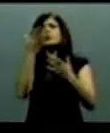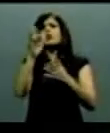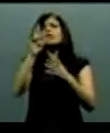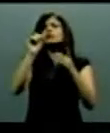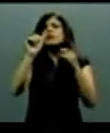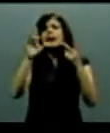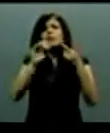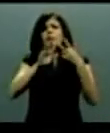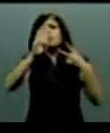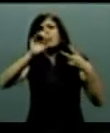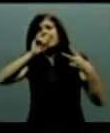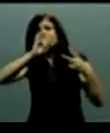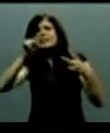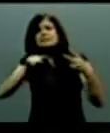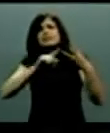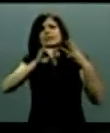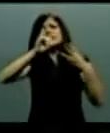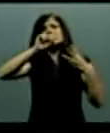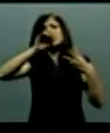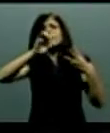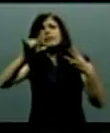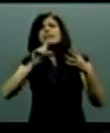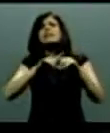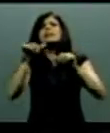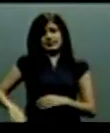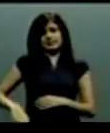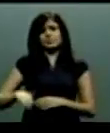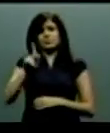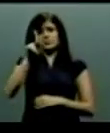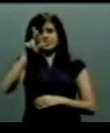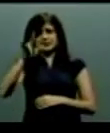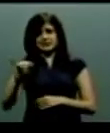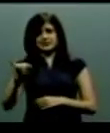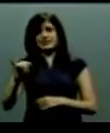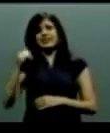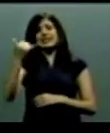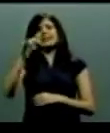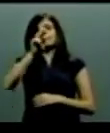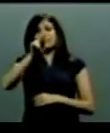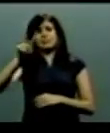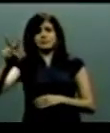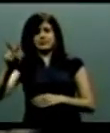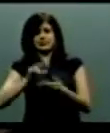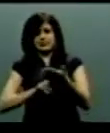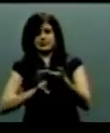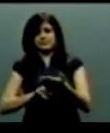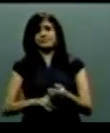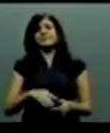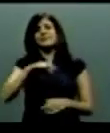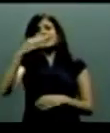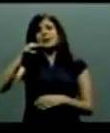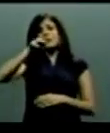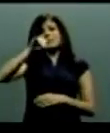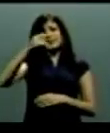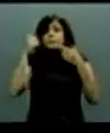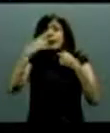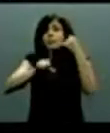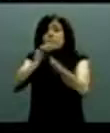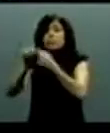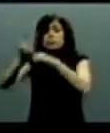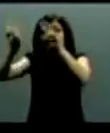candidato, bueno, los candidatos y el candidato a la jefatura de gobierno del Distrito Federal. Inició en punto de las 19 horas. Los temas que se discutieron fueron